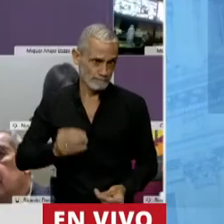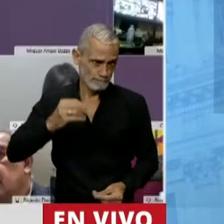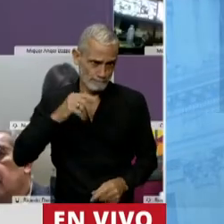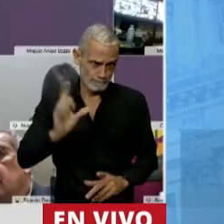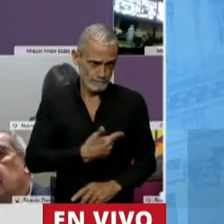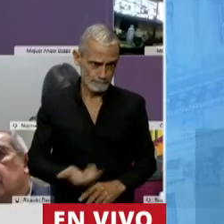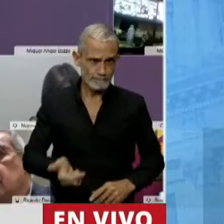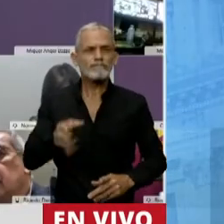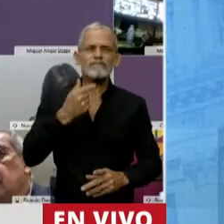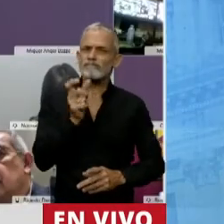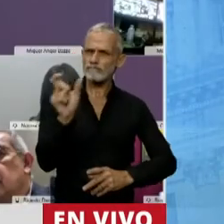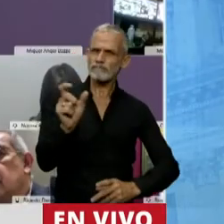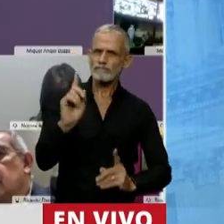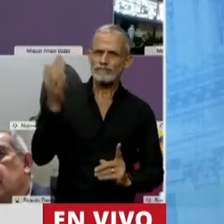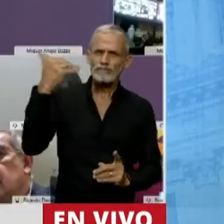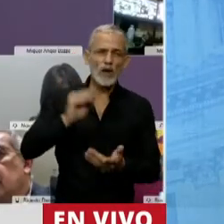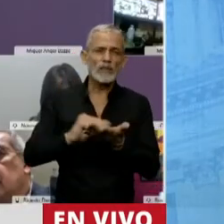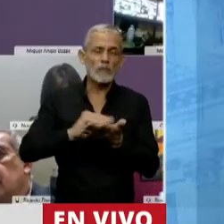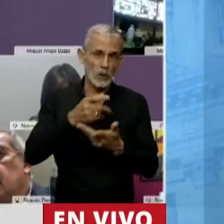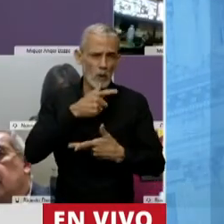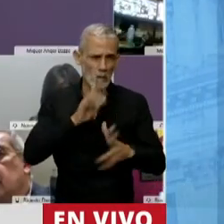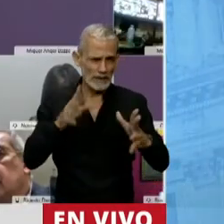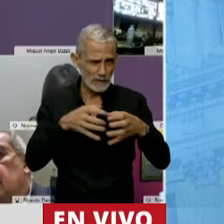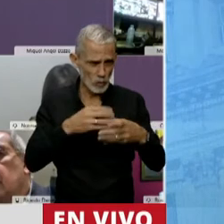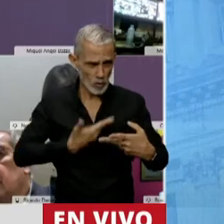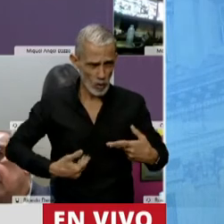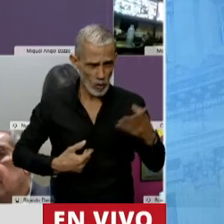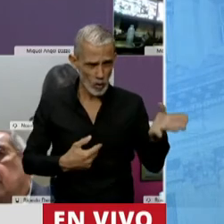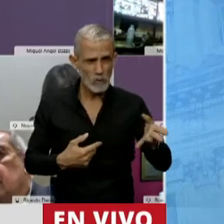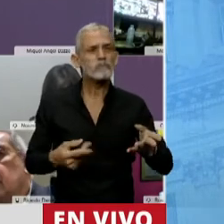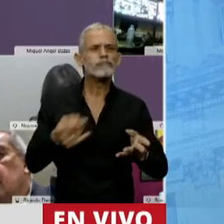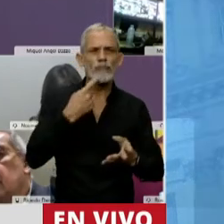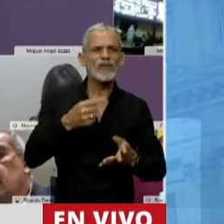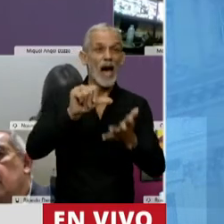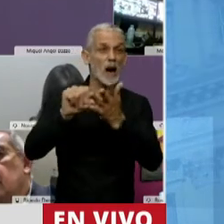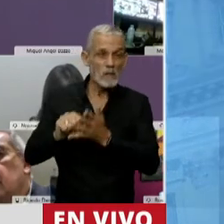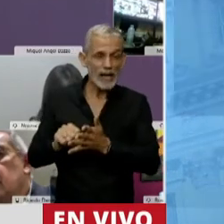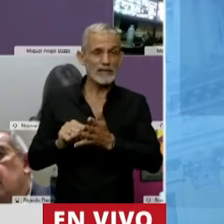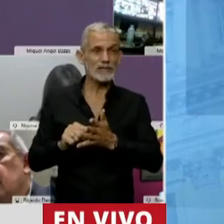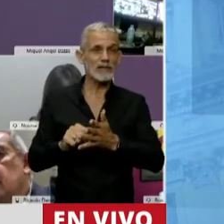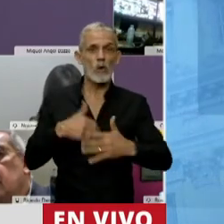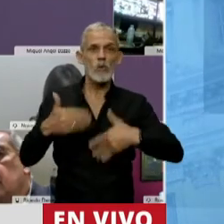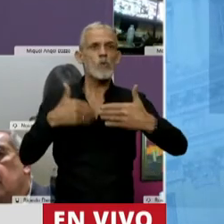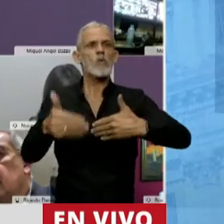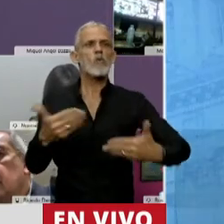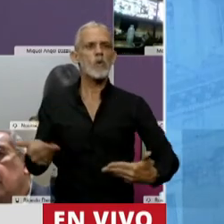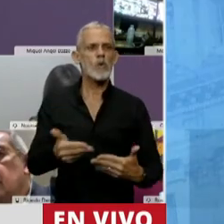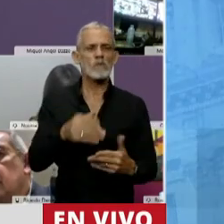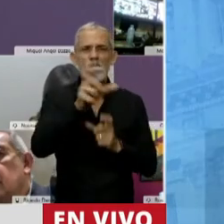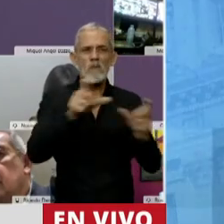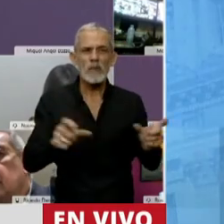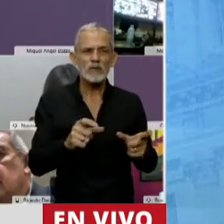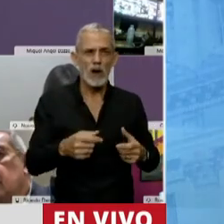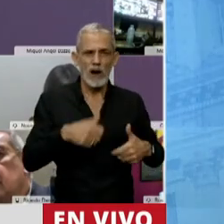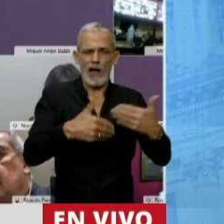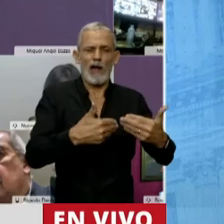palabras de un diputado, me parece que, del oficialismo, que decía, los países que no se realizan sus habitaciones, ciudadanos, tampoco pueden